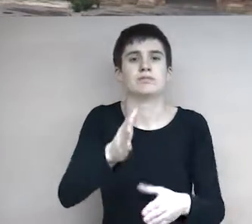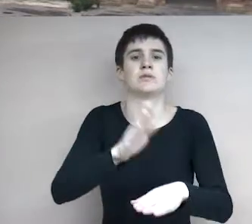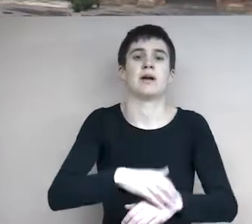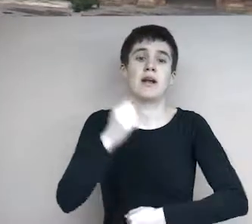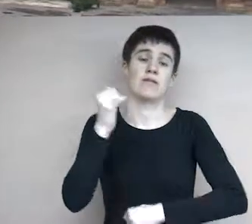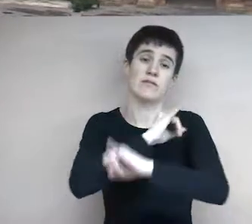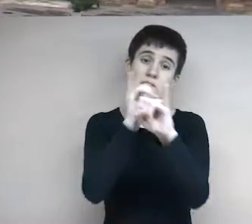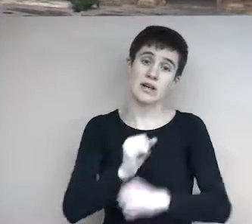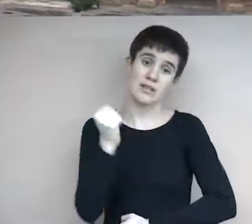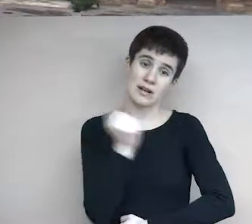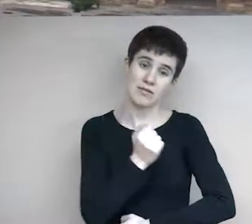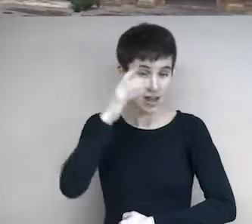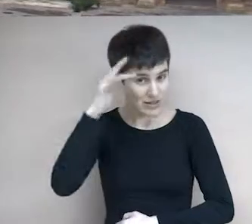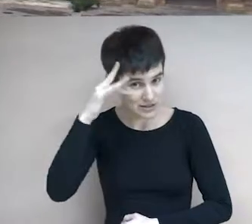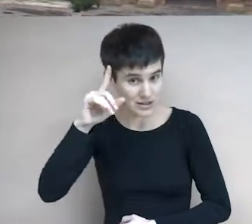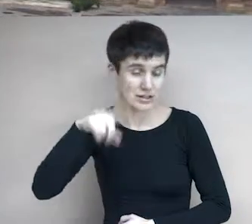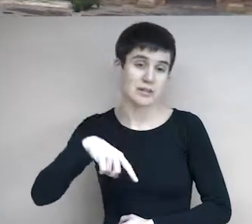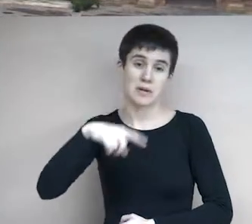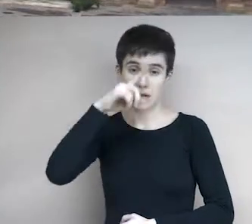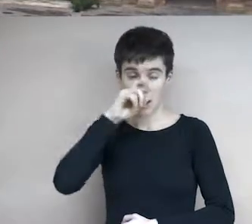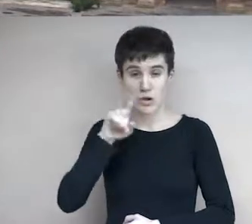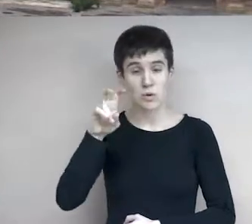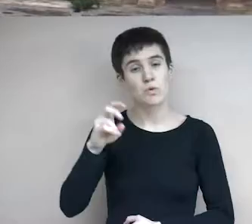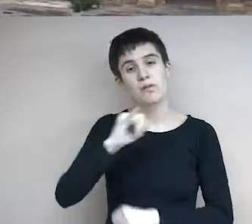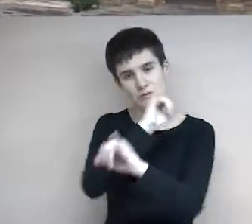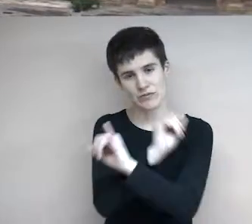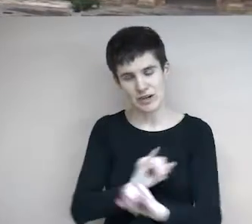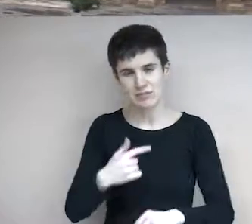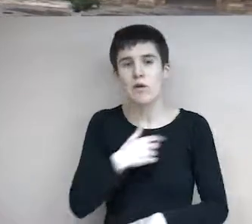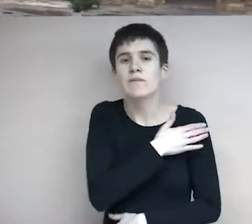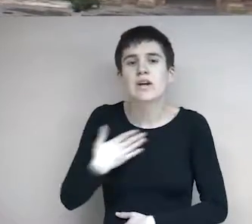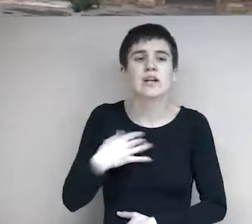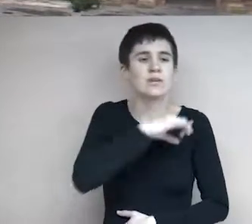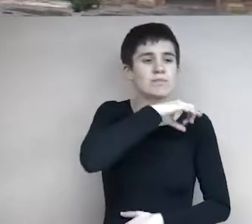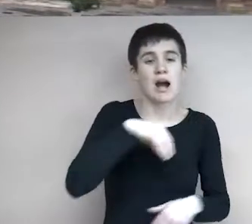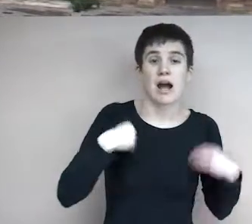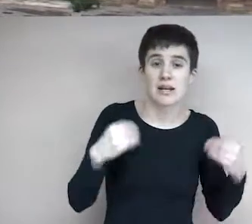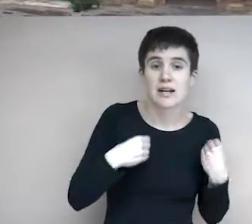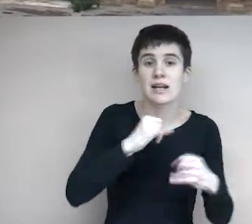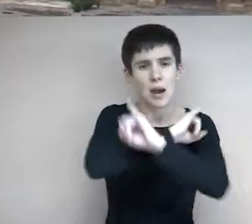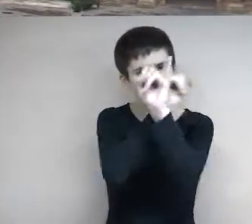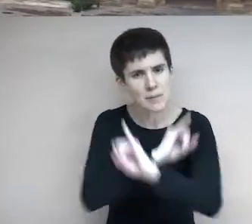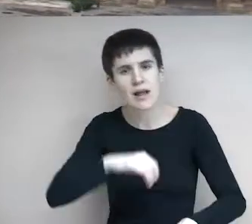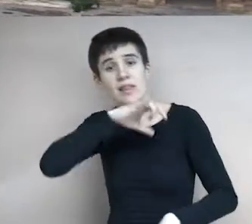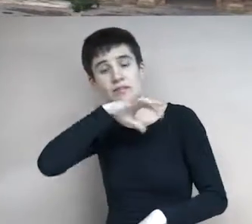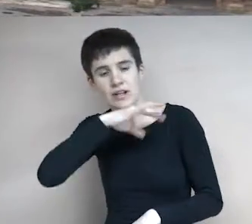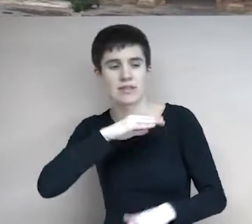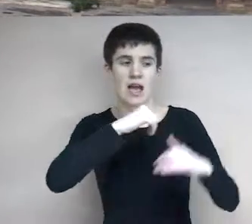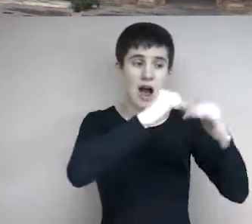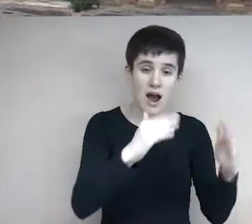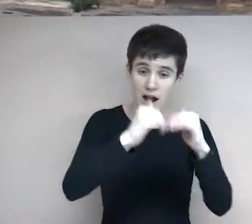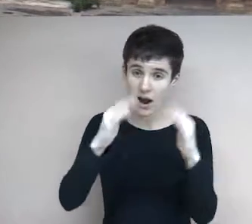próspero Año Nuevo 2017. Deseo que la alegría, la paz y la felicidad llegue a todos los hogares